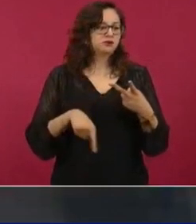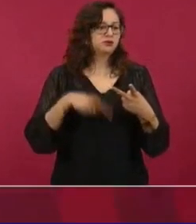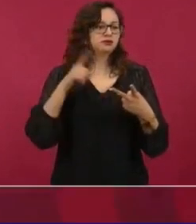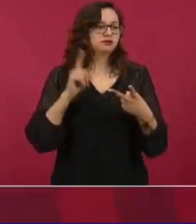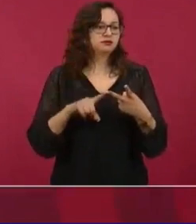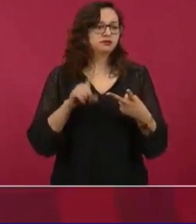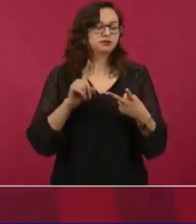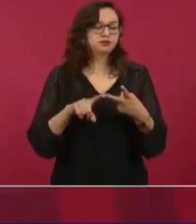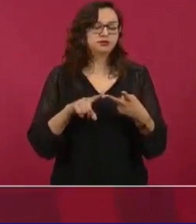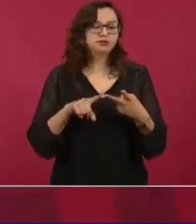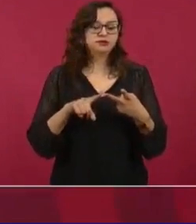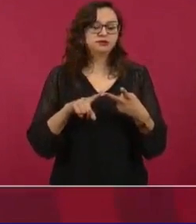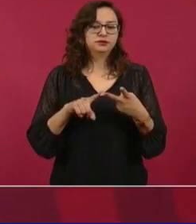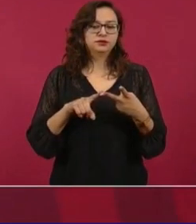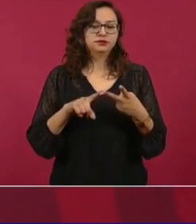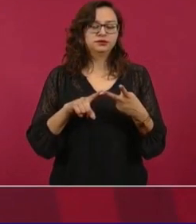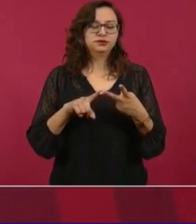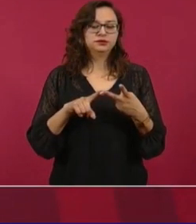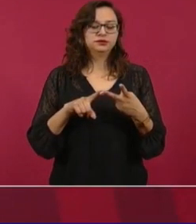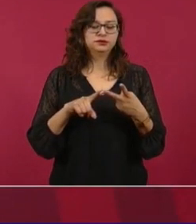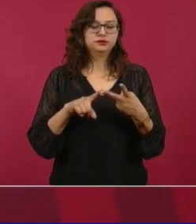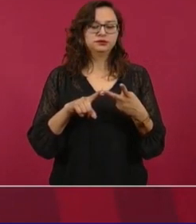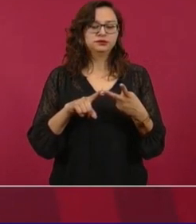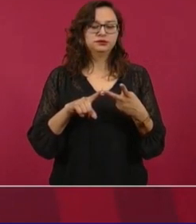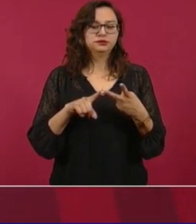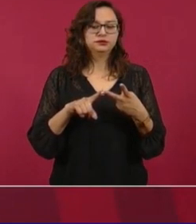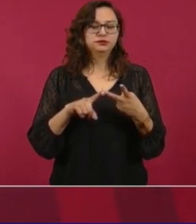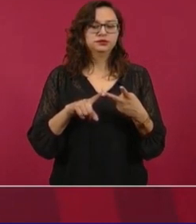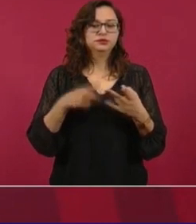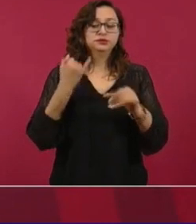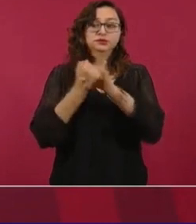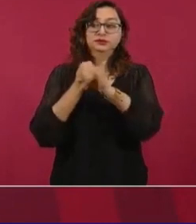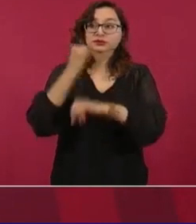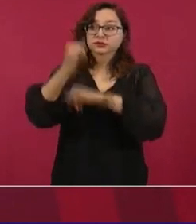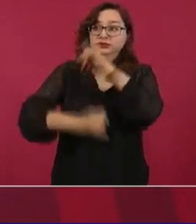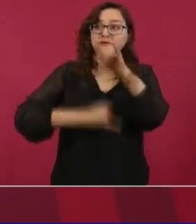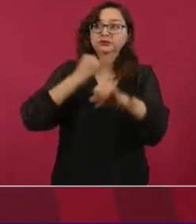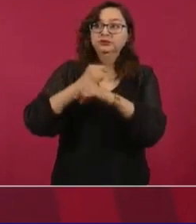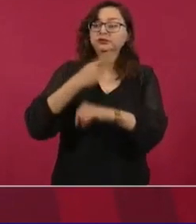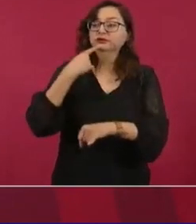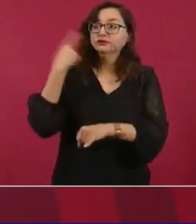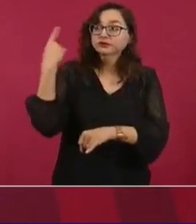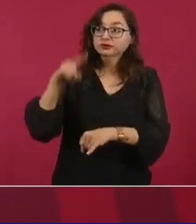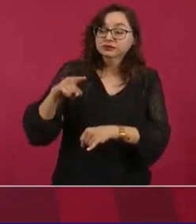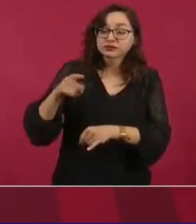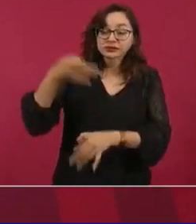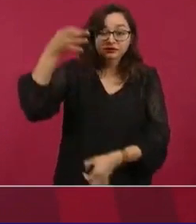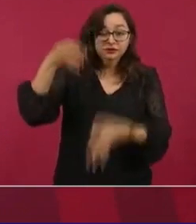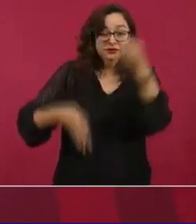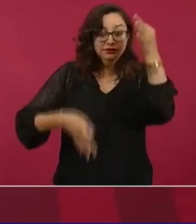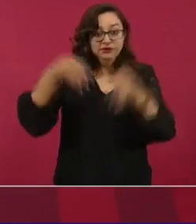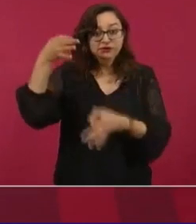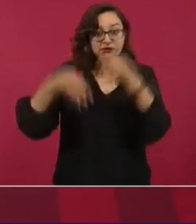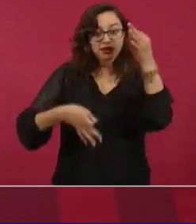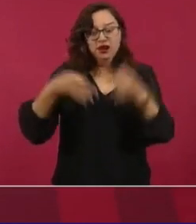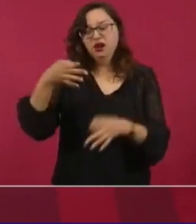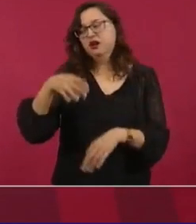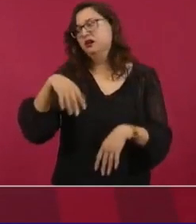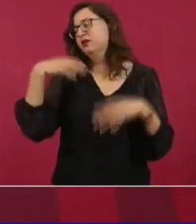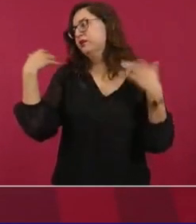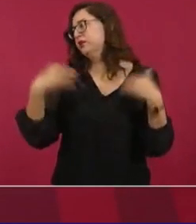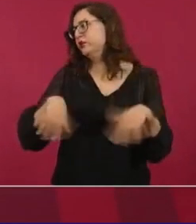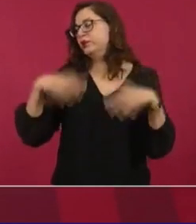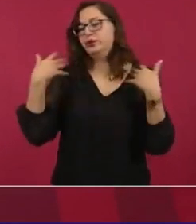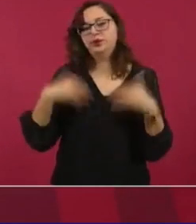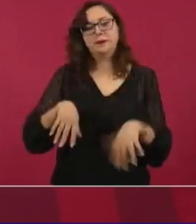tribunales internacionales, es muy probable